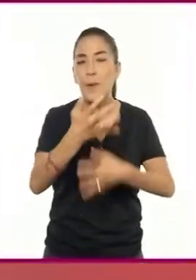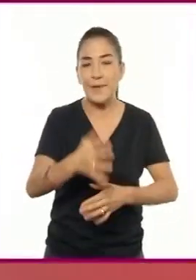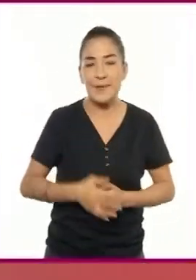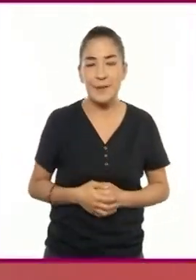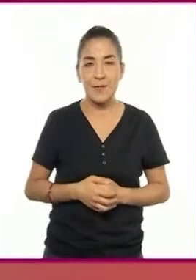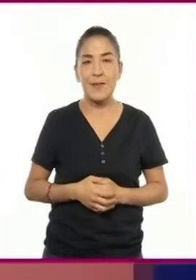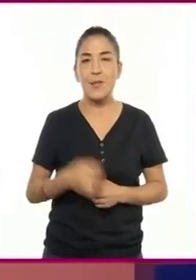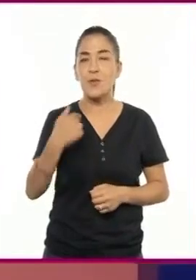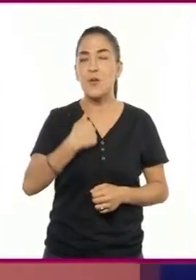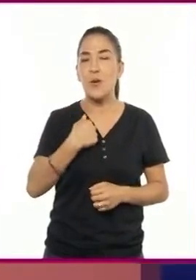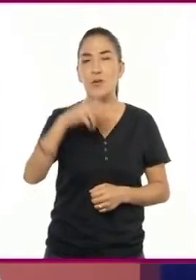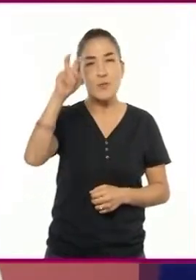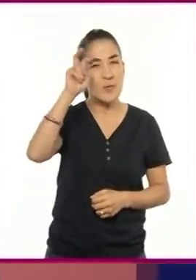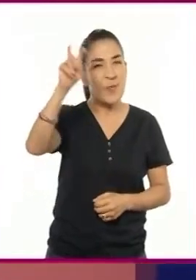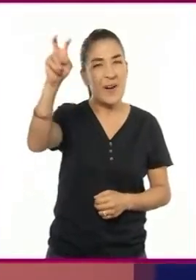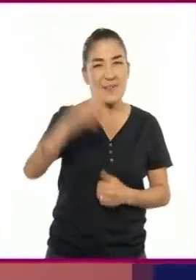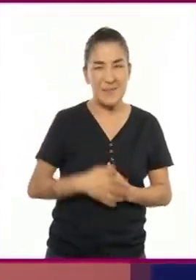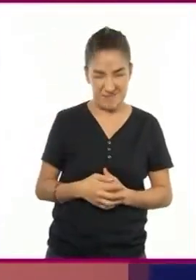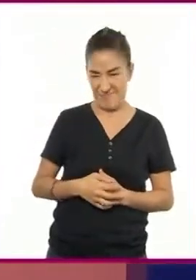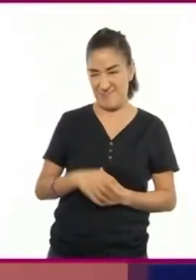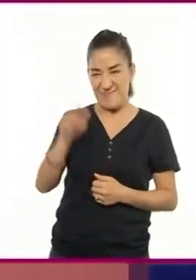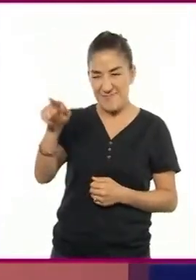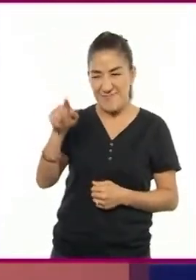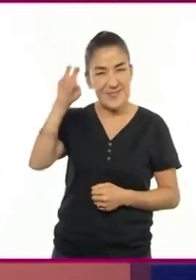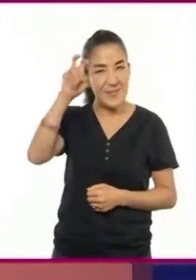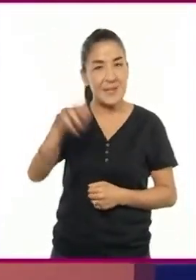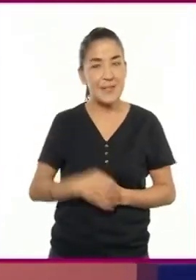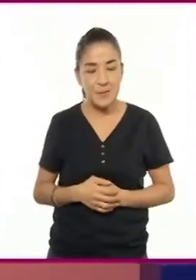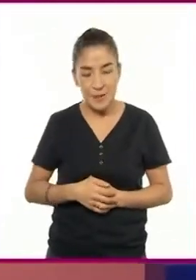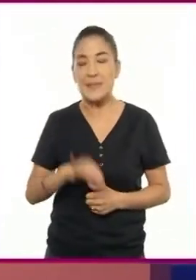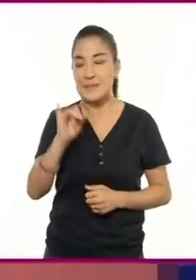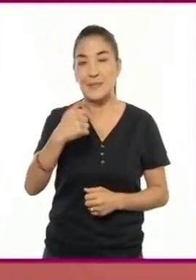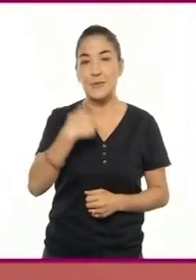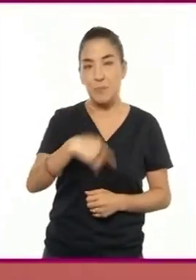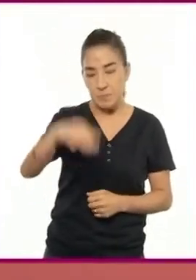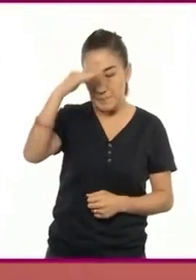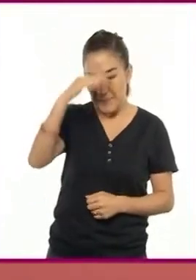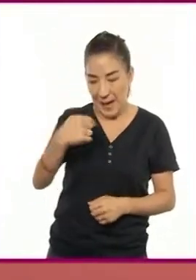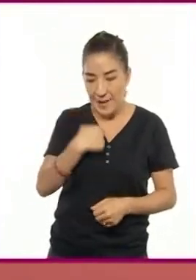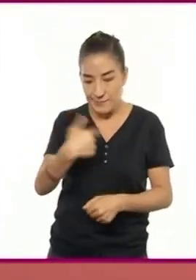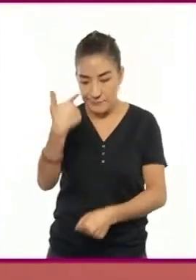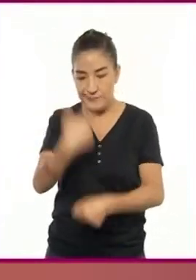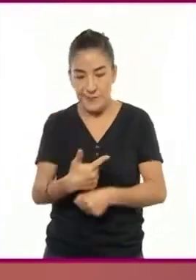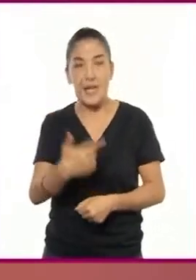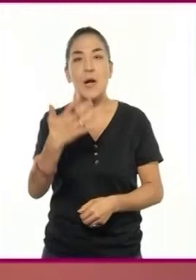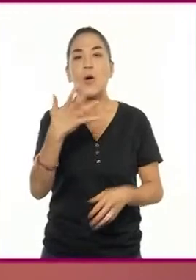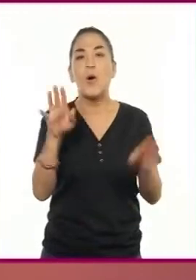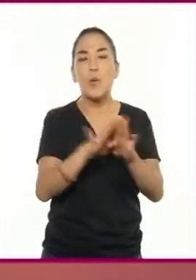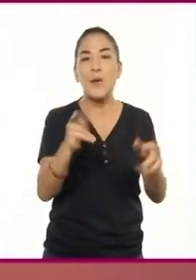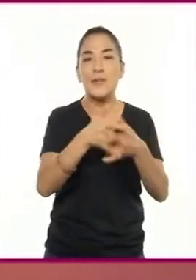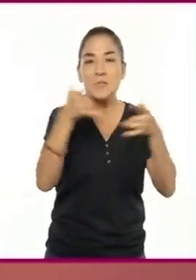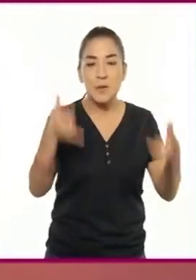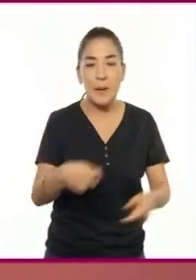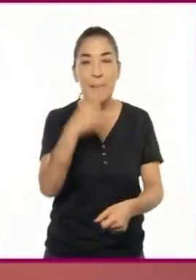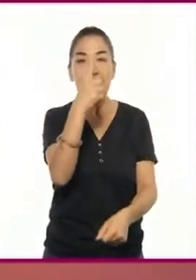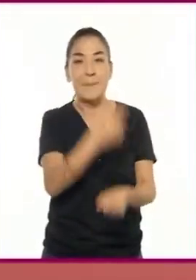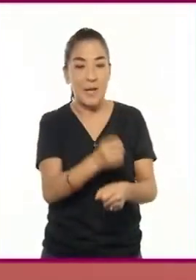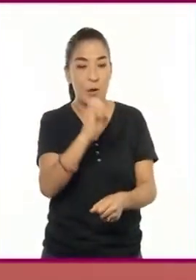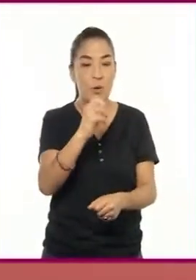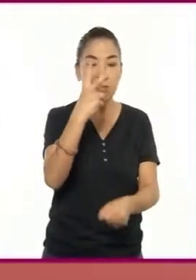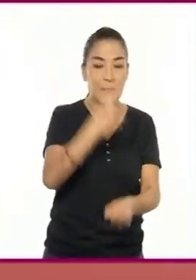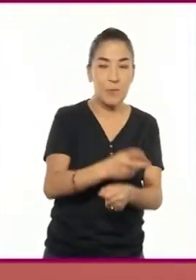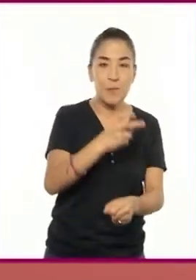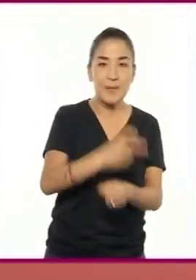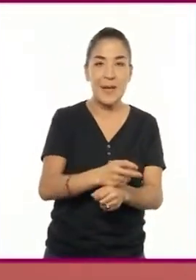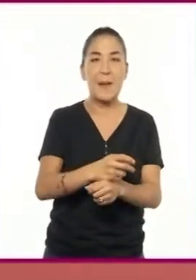¿Una revelación? Sí, me di cuenta que si narro una historia en primera, en segunda o en tercera persona,